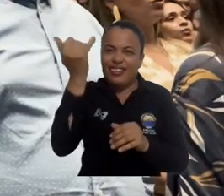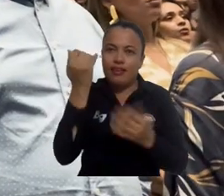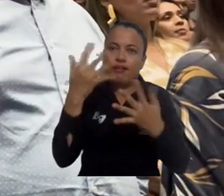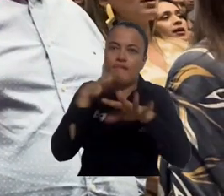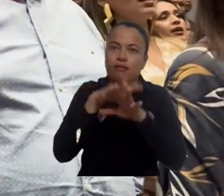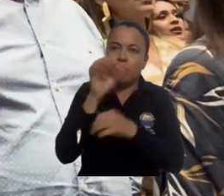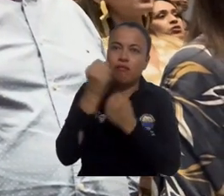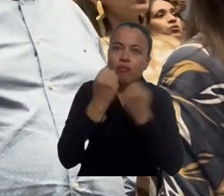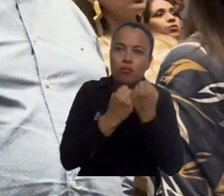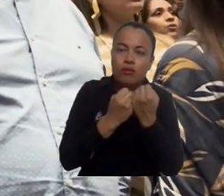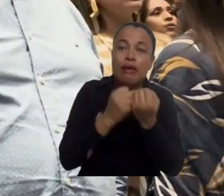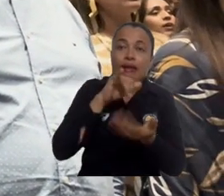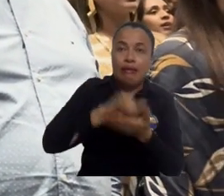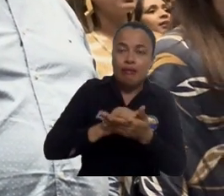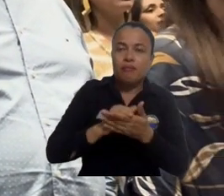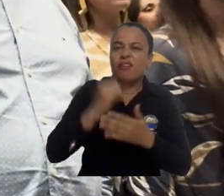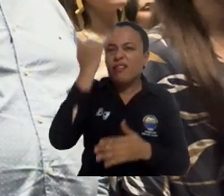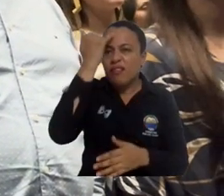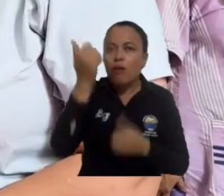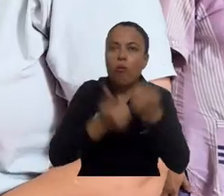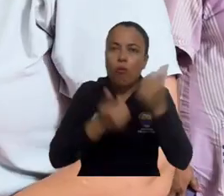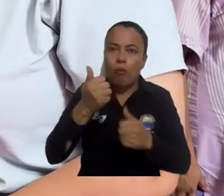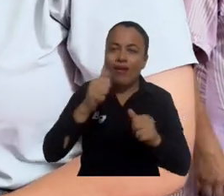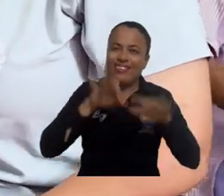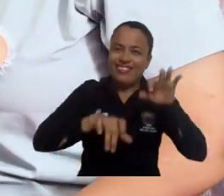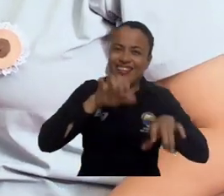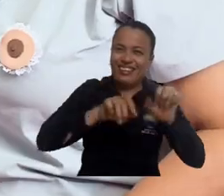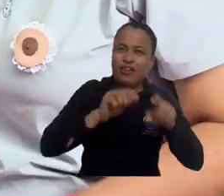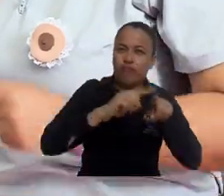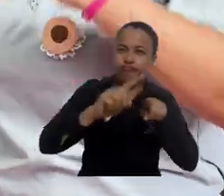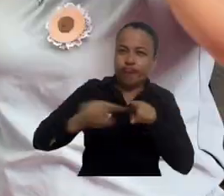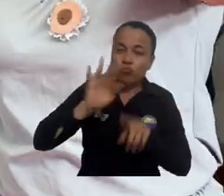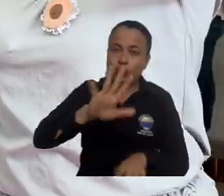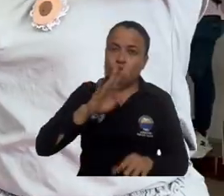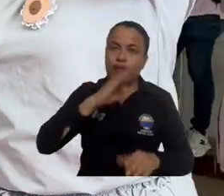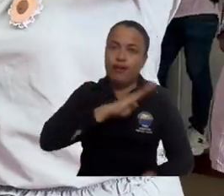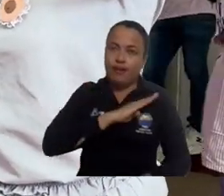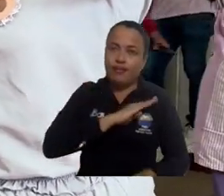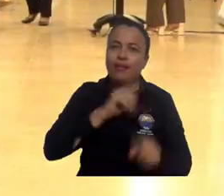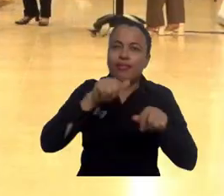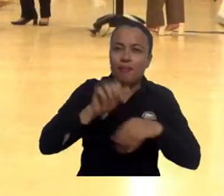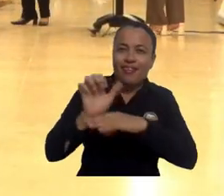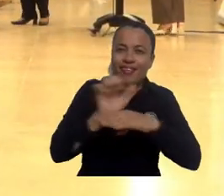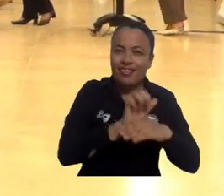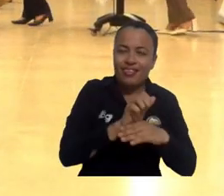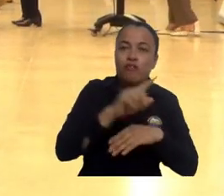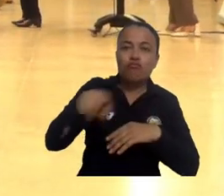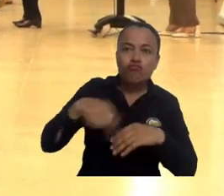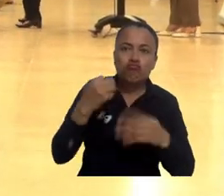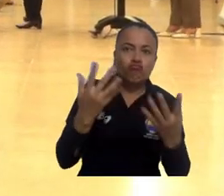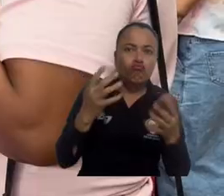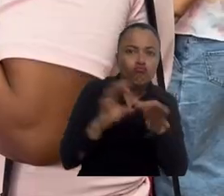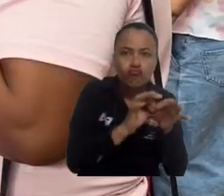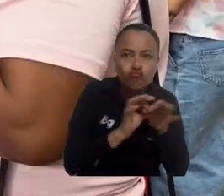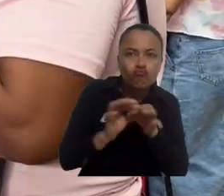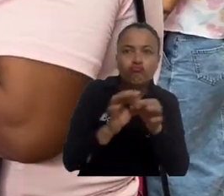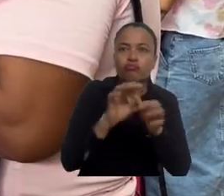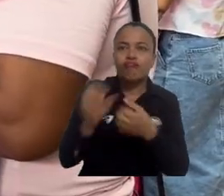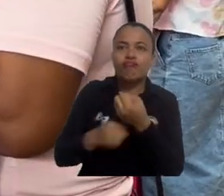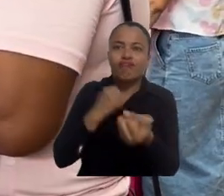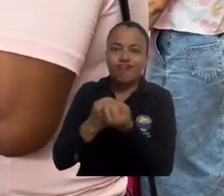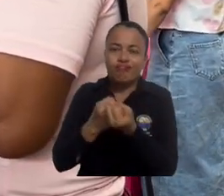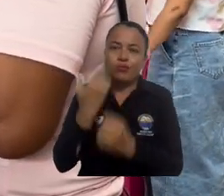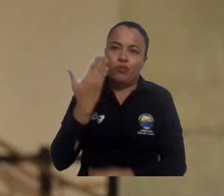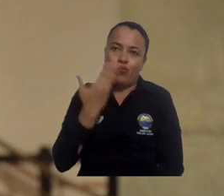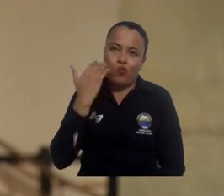que diferentes secretarías de la Alcaldía de Santa Marta y entidades de la ciudad se unieron para brindar un respaldo integral a las madres lactantes.